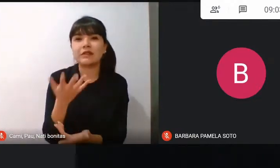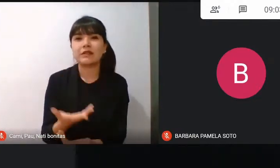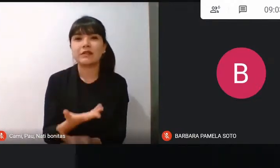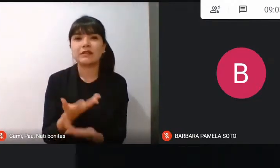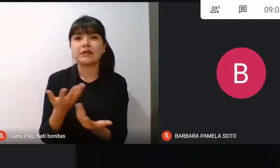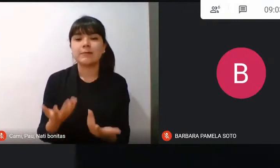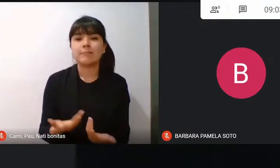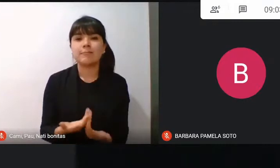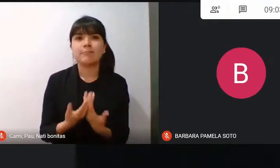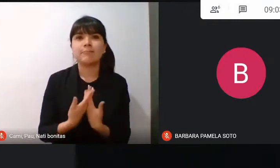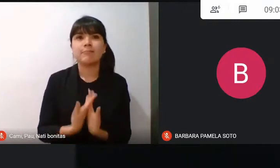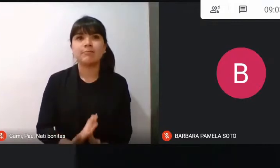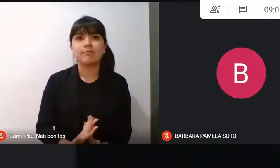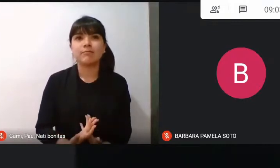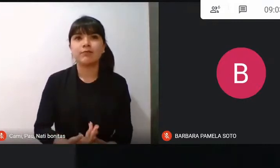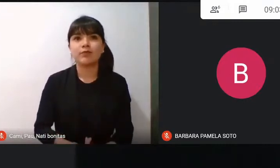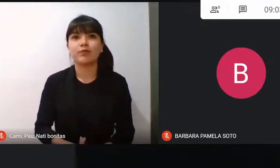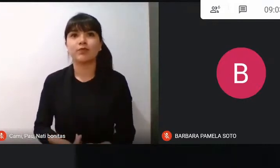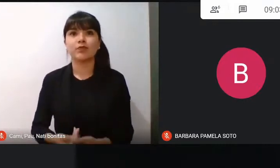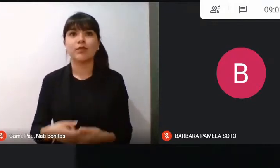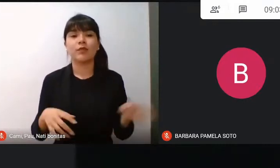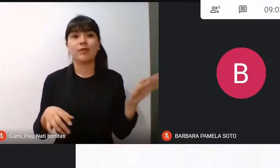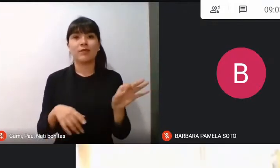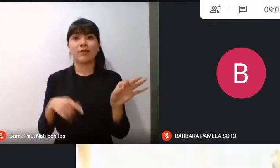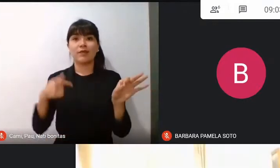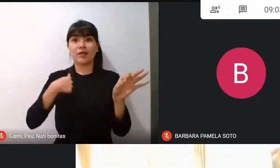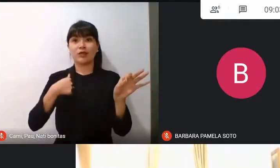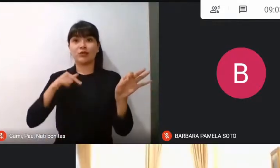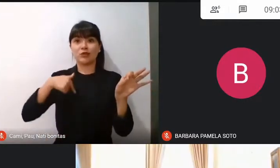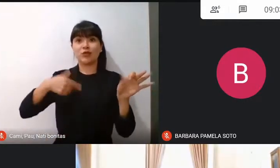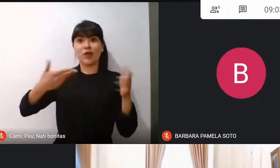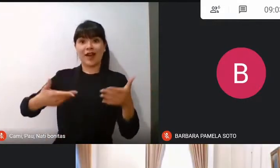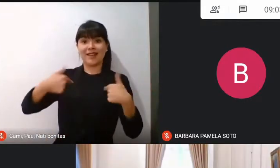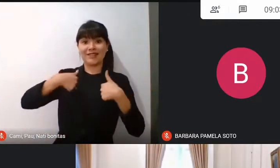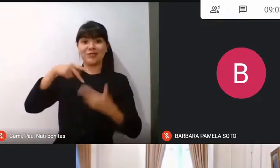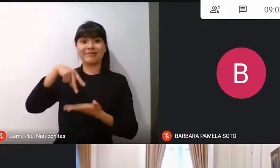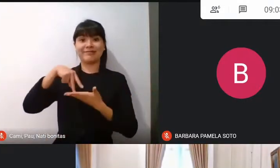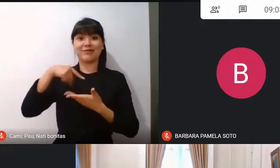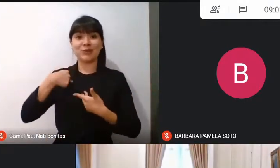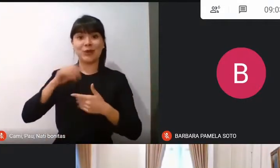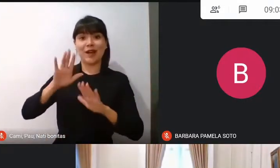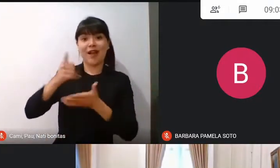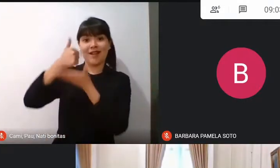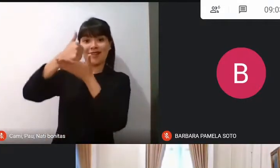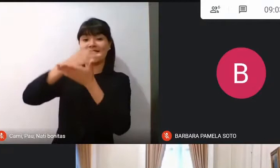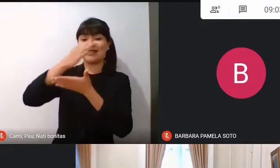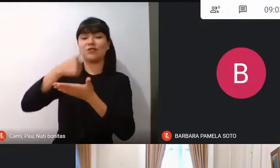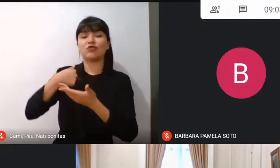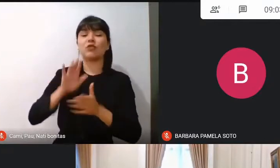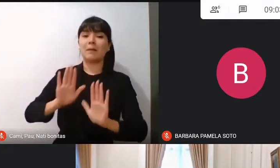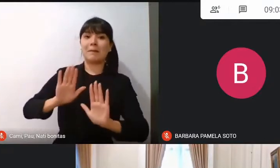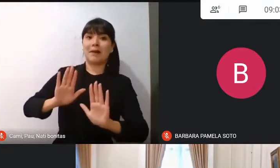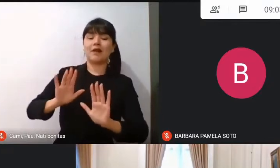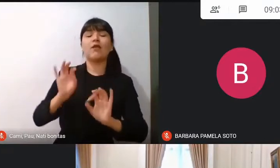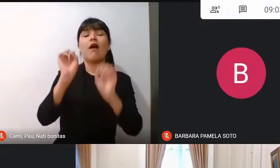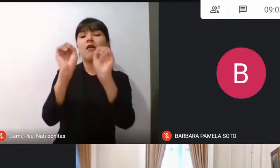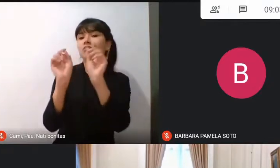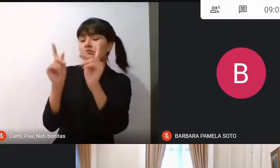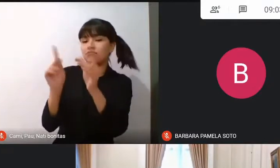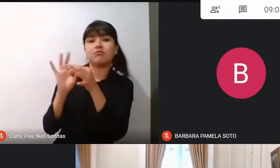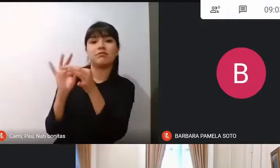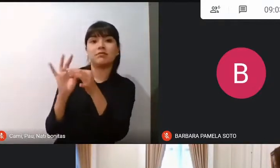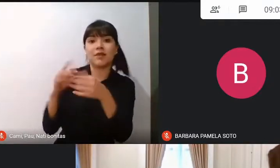Yo estoy aquí esperando que me den el espacio. Muchas gracias, alcalde. Entonces, vamos a iniciar esta